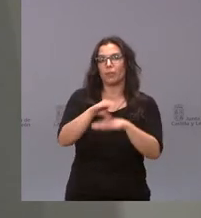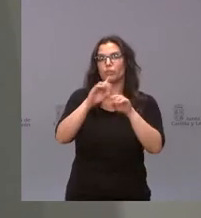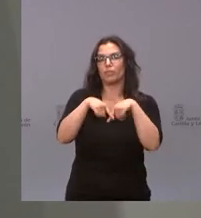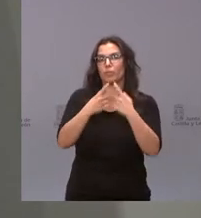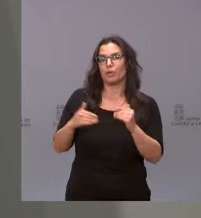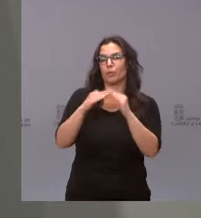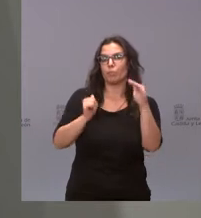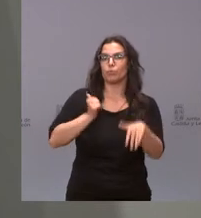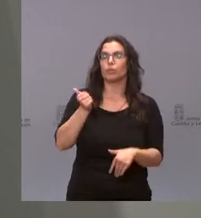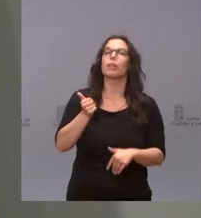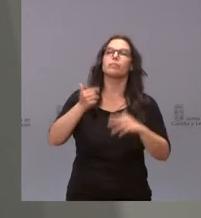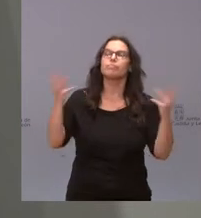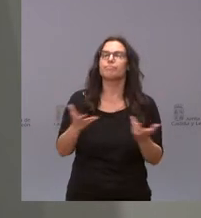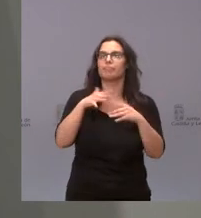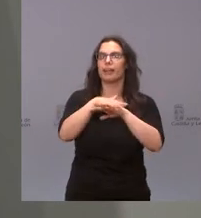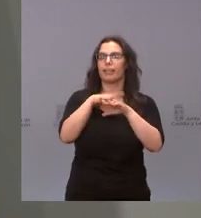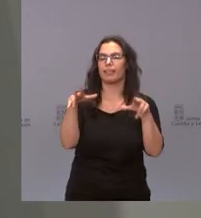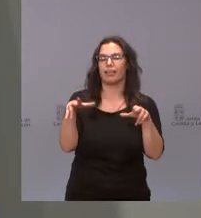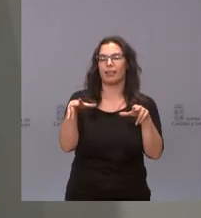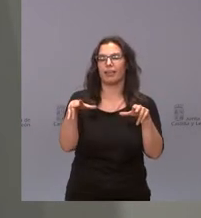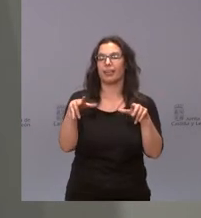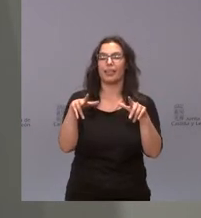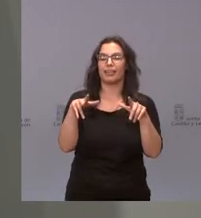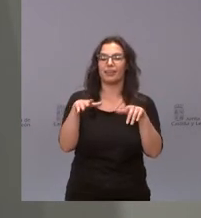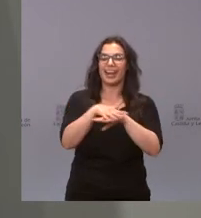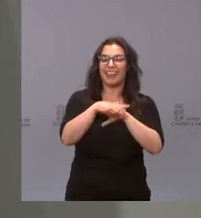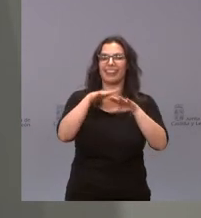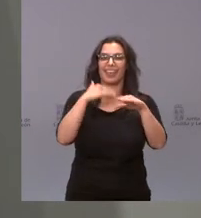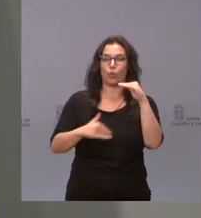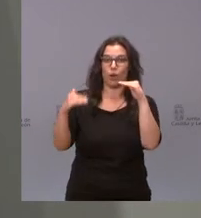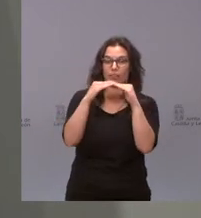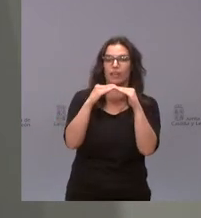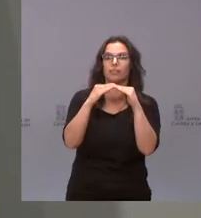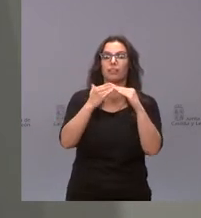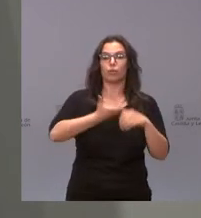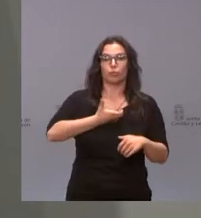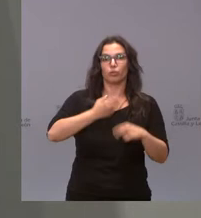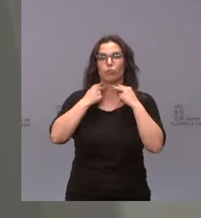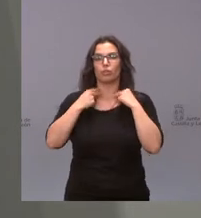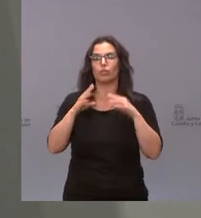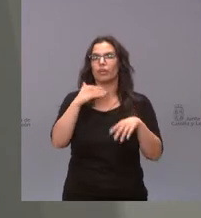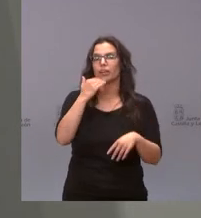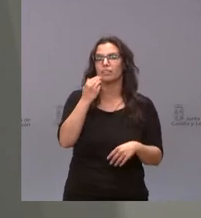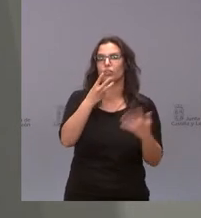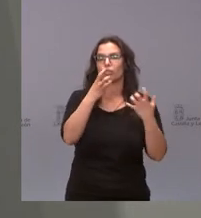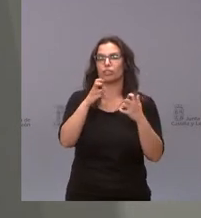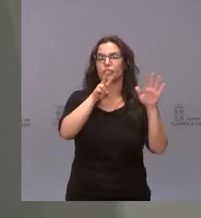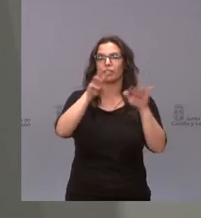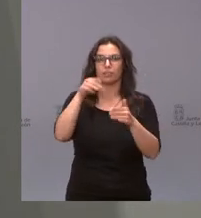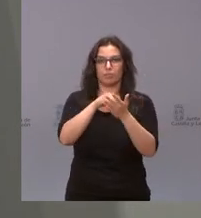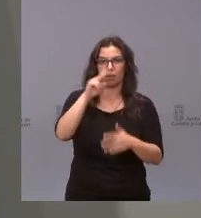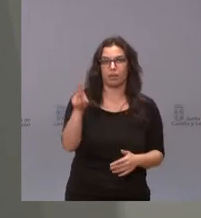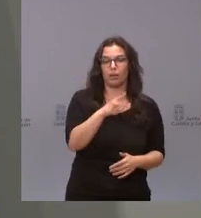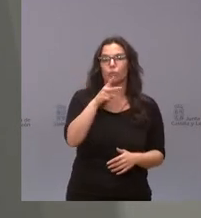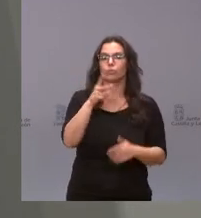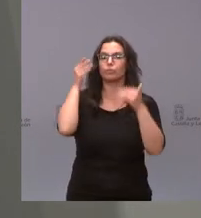Igualdad de Oportunidades, impulsa la red de igualdad de las entidades locales con casi 783.000 euros. Están dirigidas